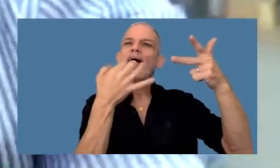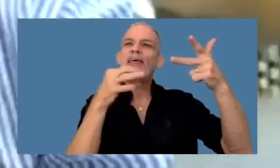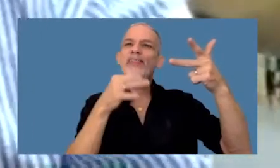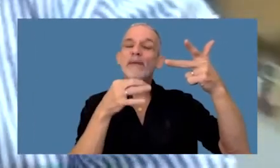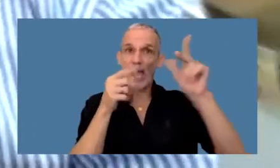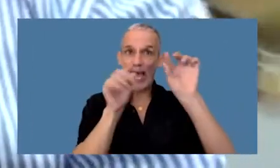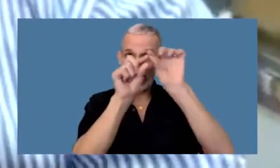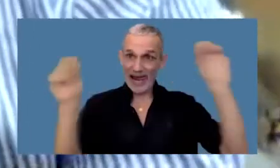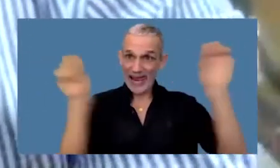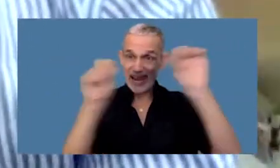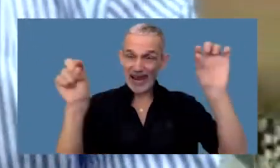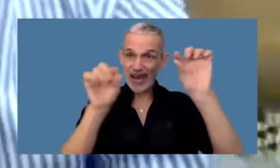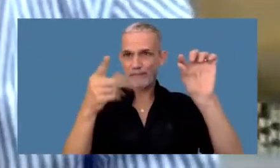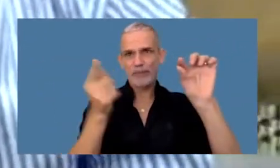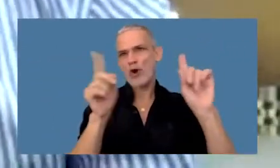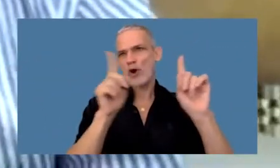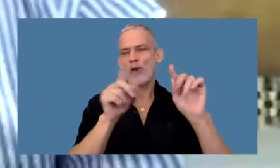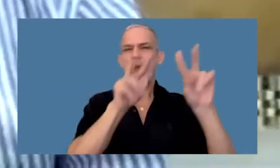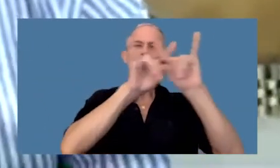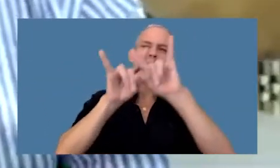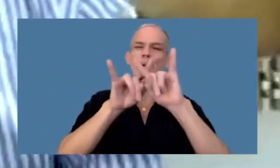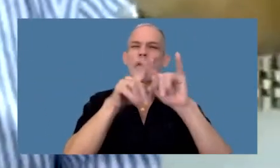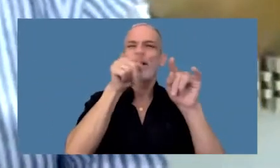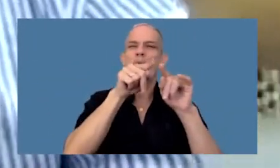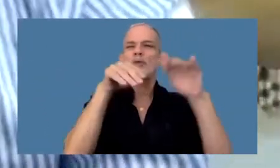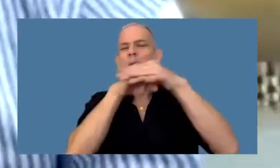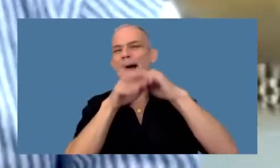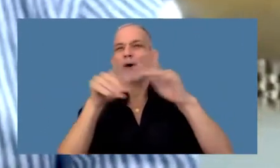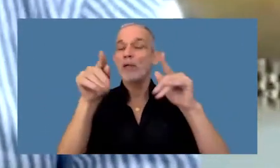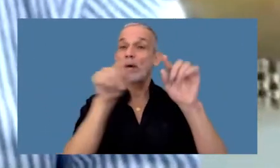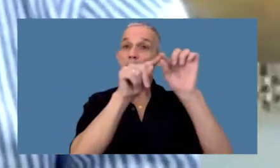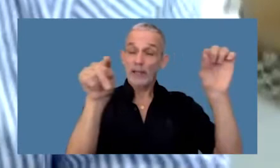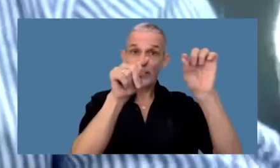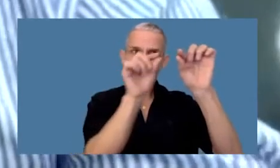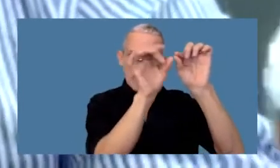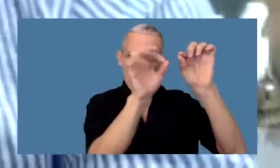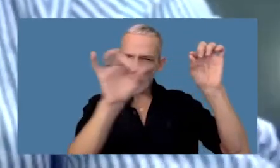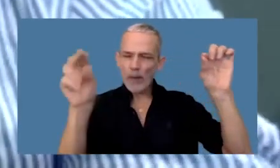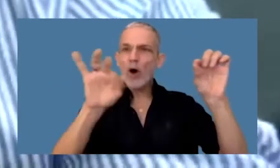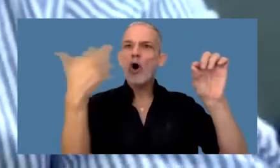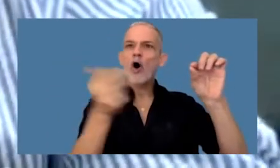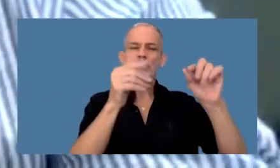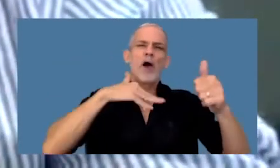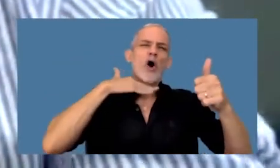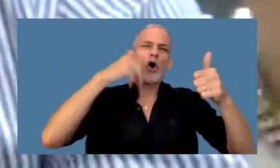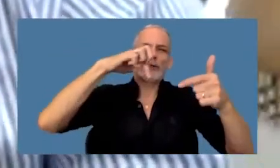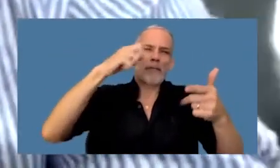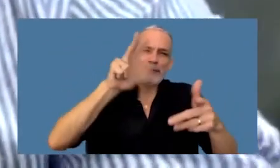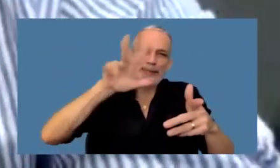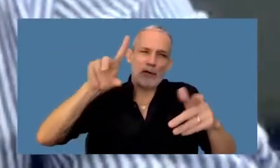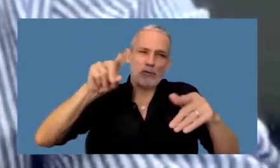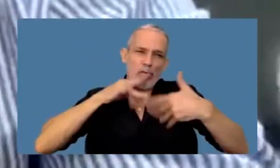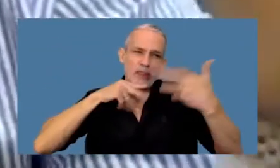ahí arriba no te va a aparecer WWW el banco de la plaza te va a redirigir a JP31